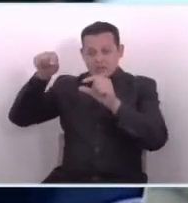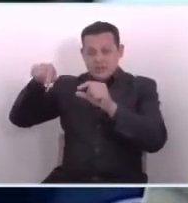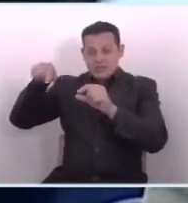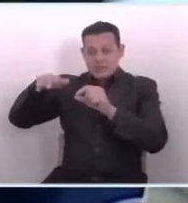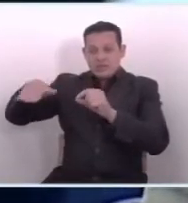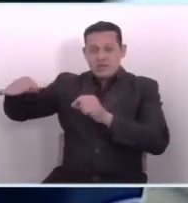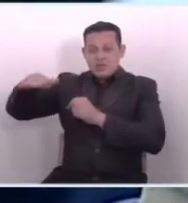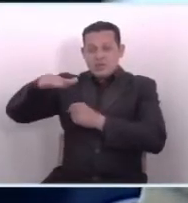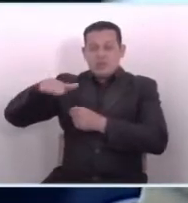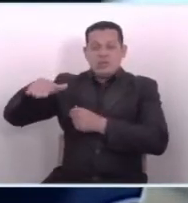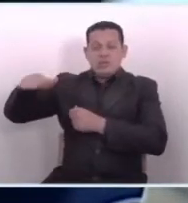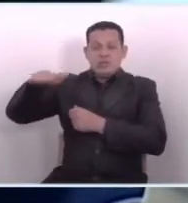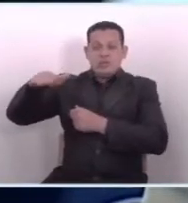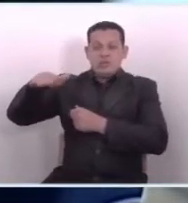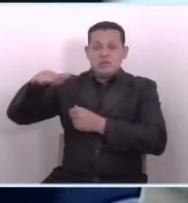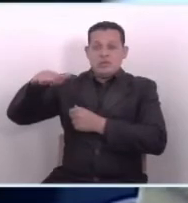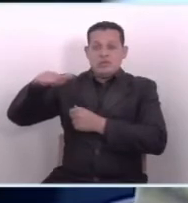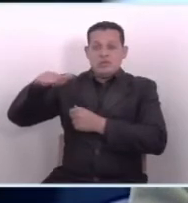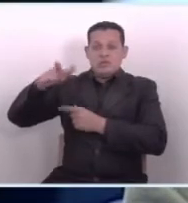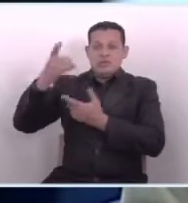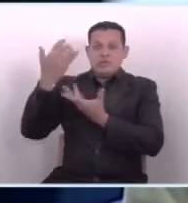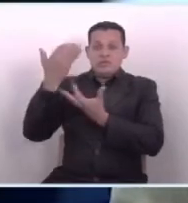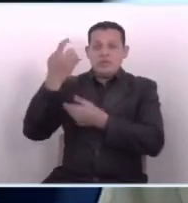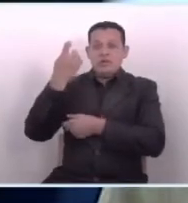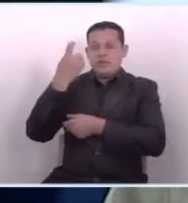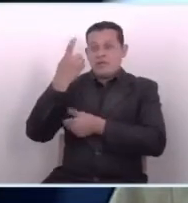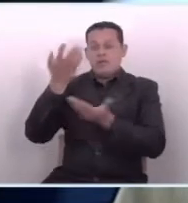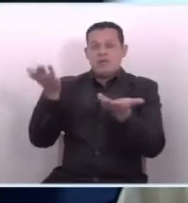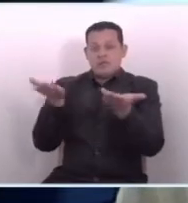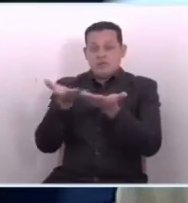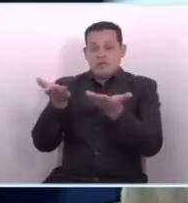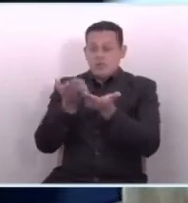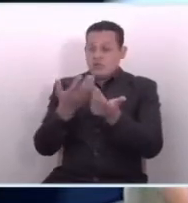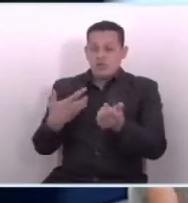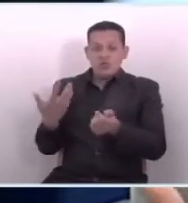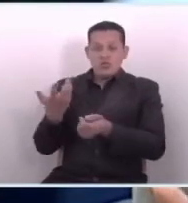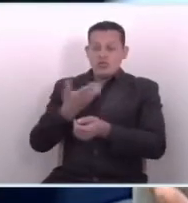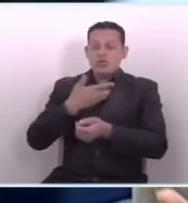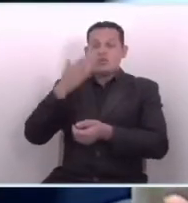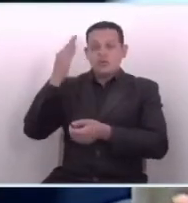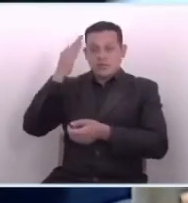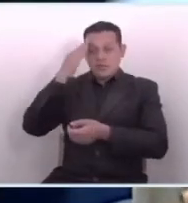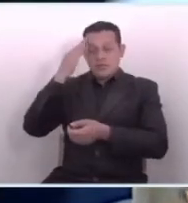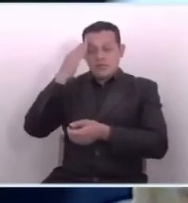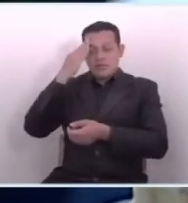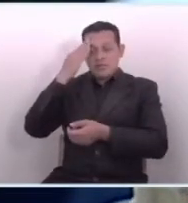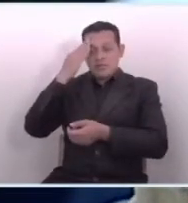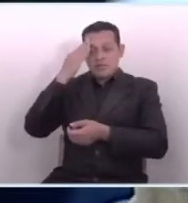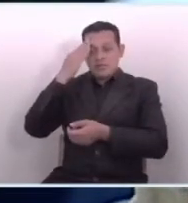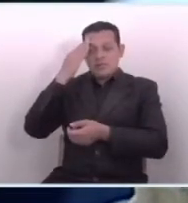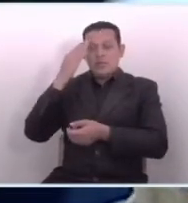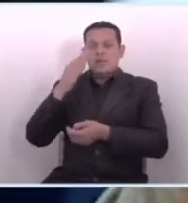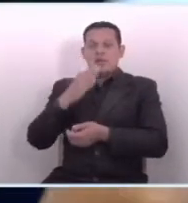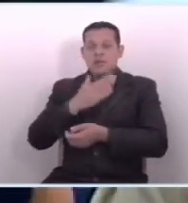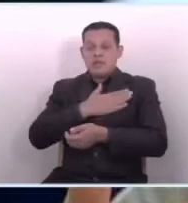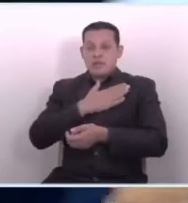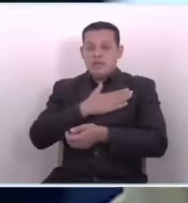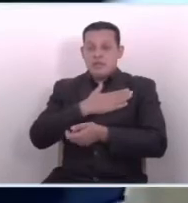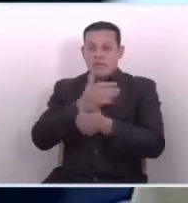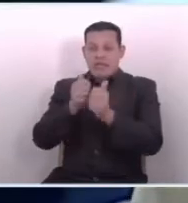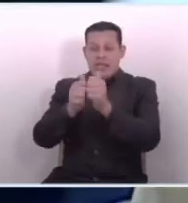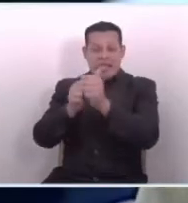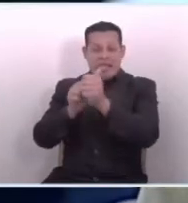que todavía están pendientes. Nosotros sabemos que hay un